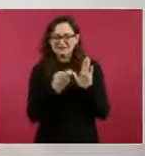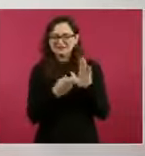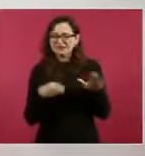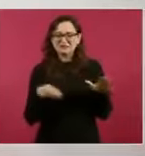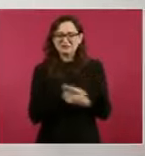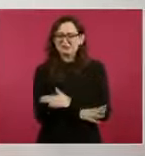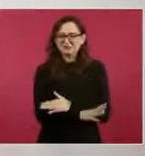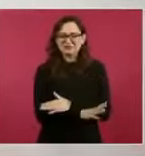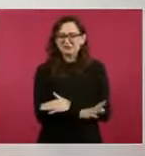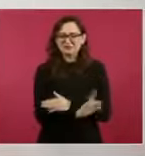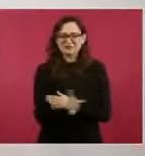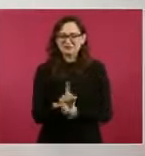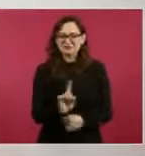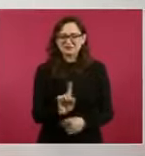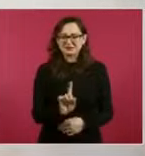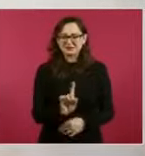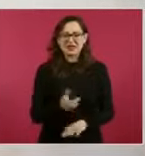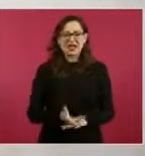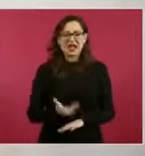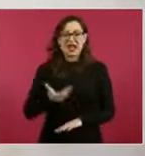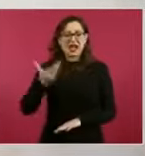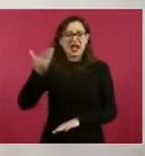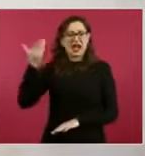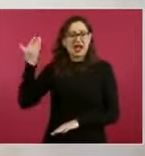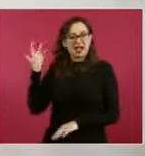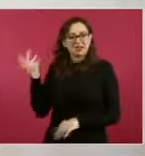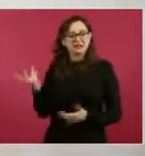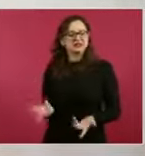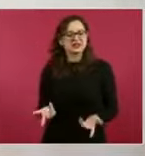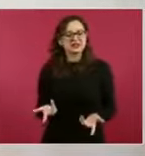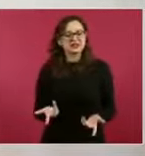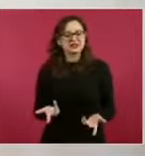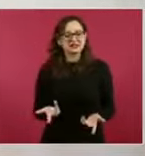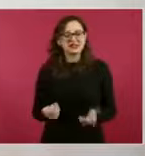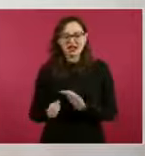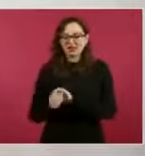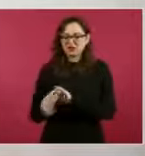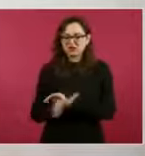cuando todavía no se aplicaba el llamado debido proceso.